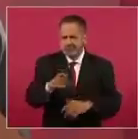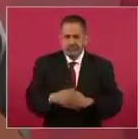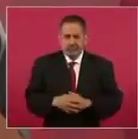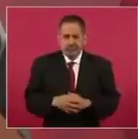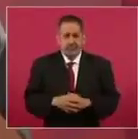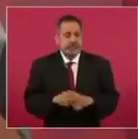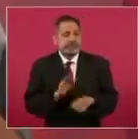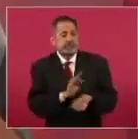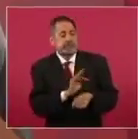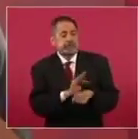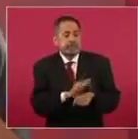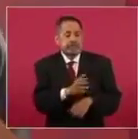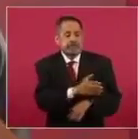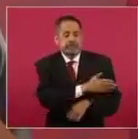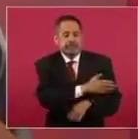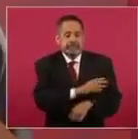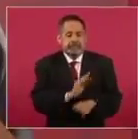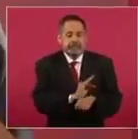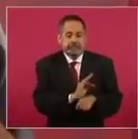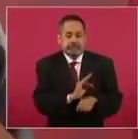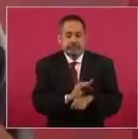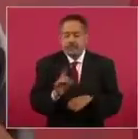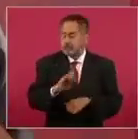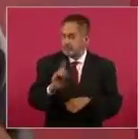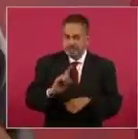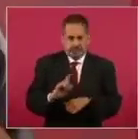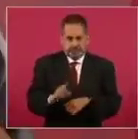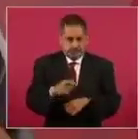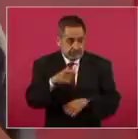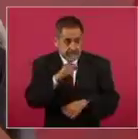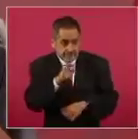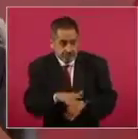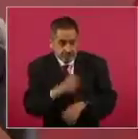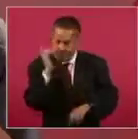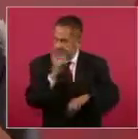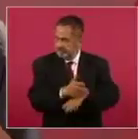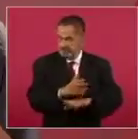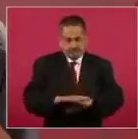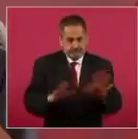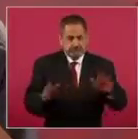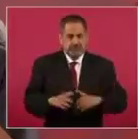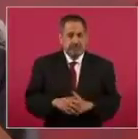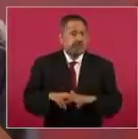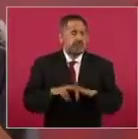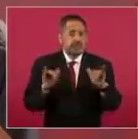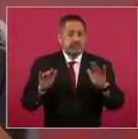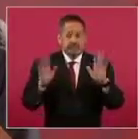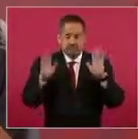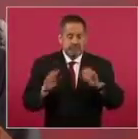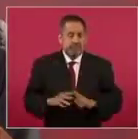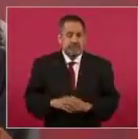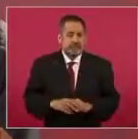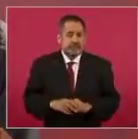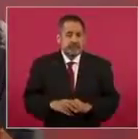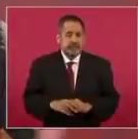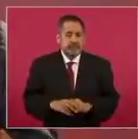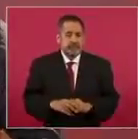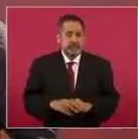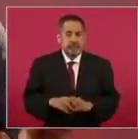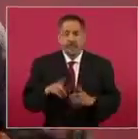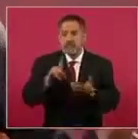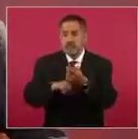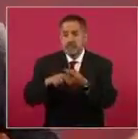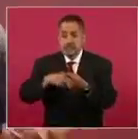no proteger a nadie, a nadie. Si hay